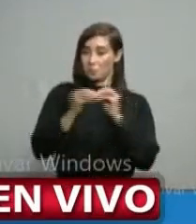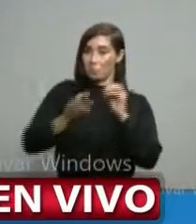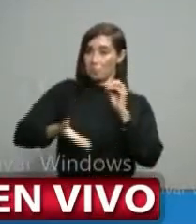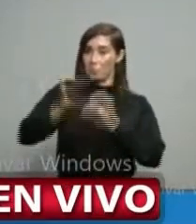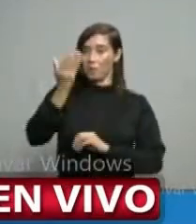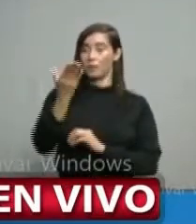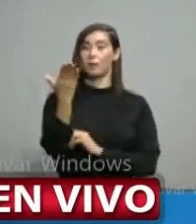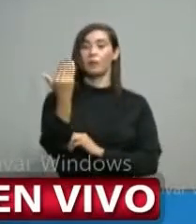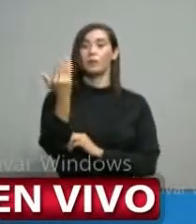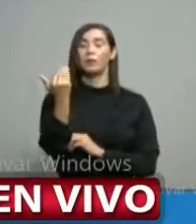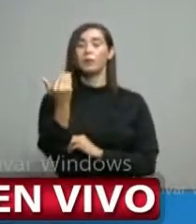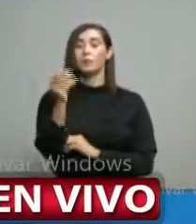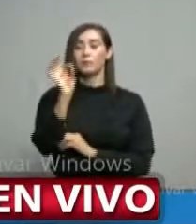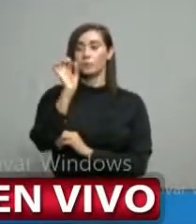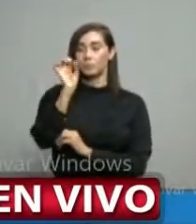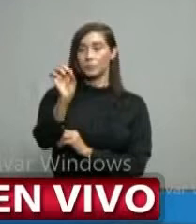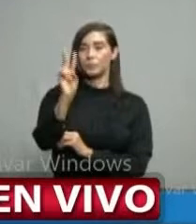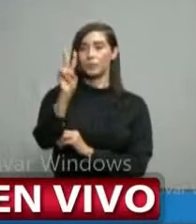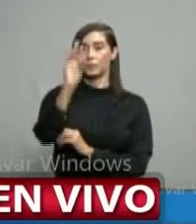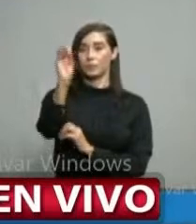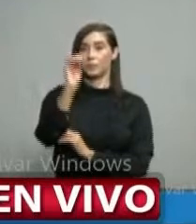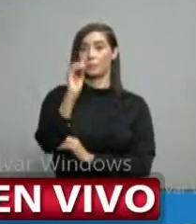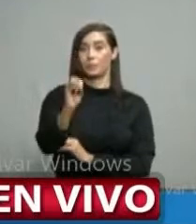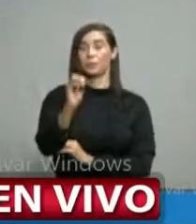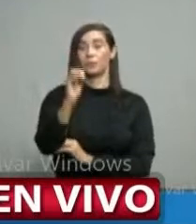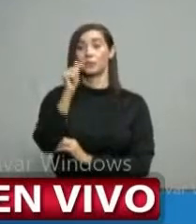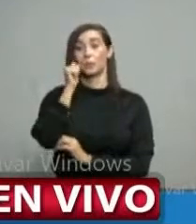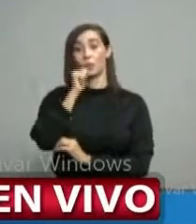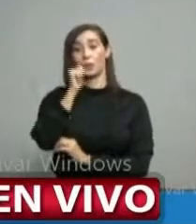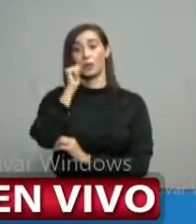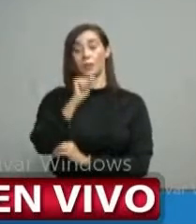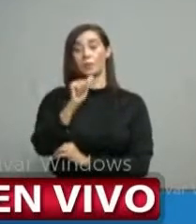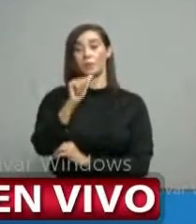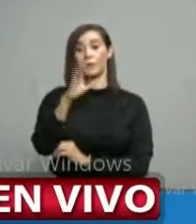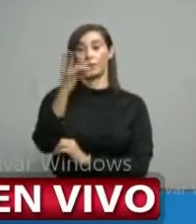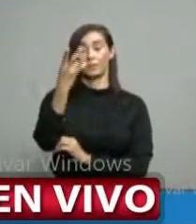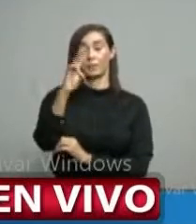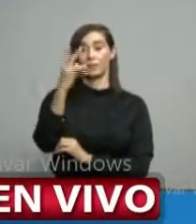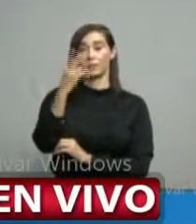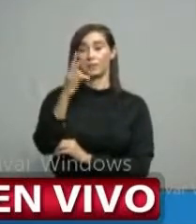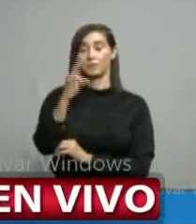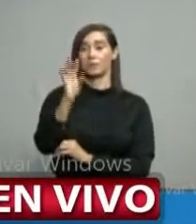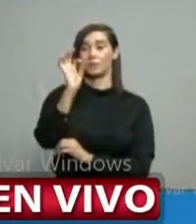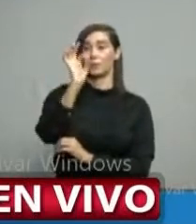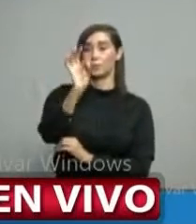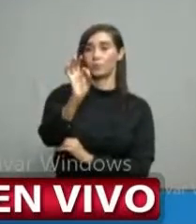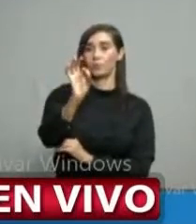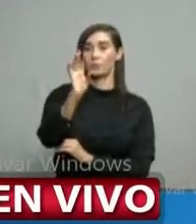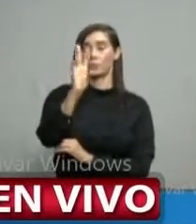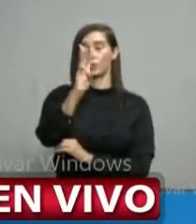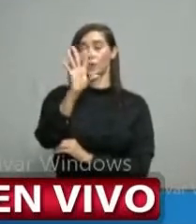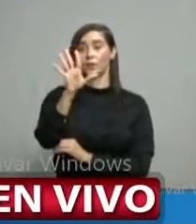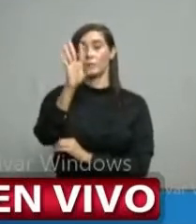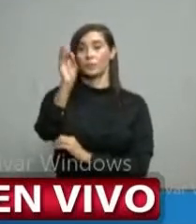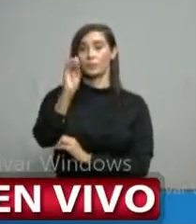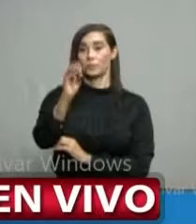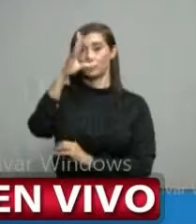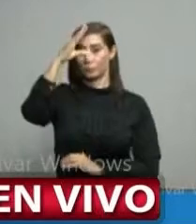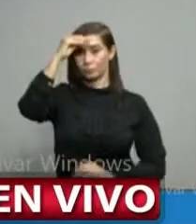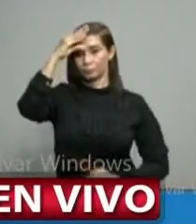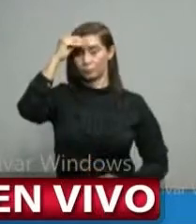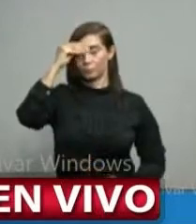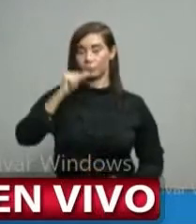15.2% femenino, 17.5% masculino,